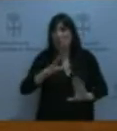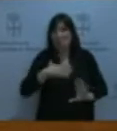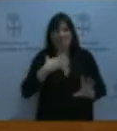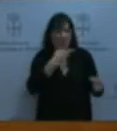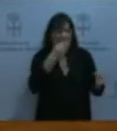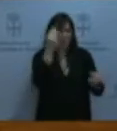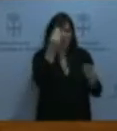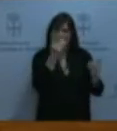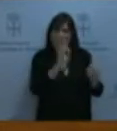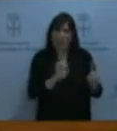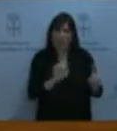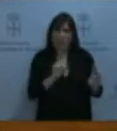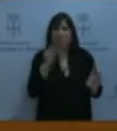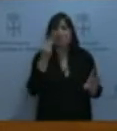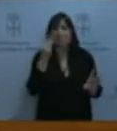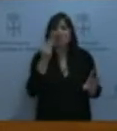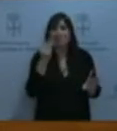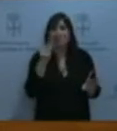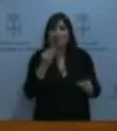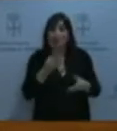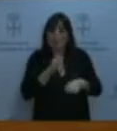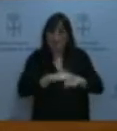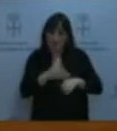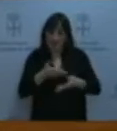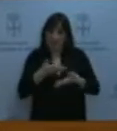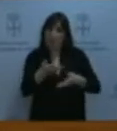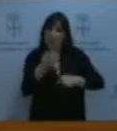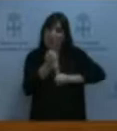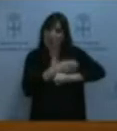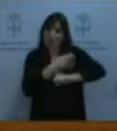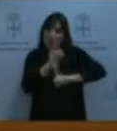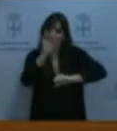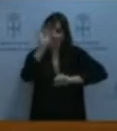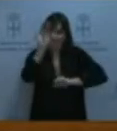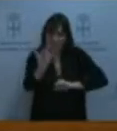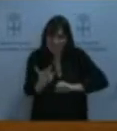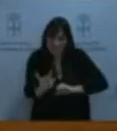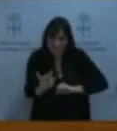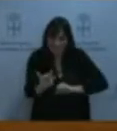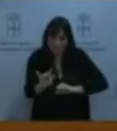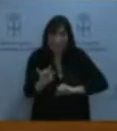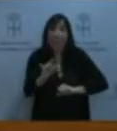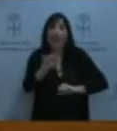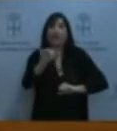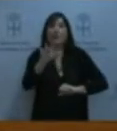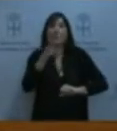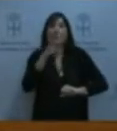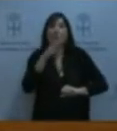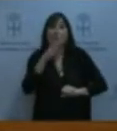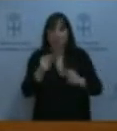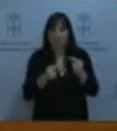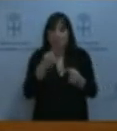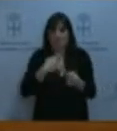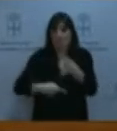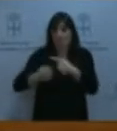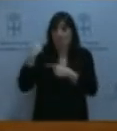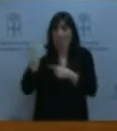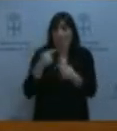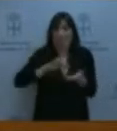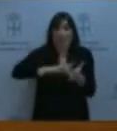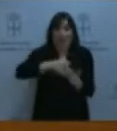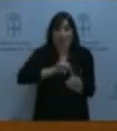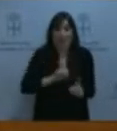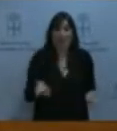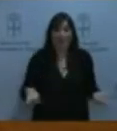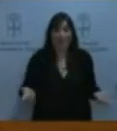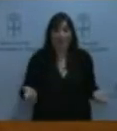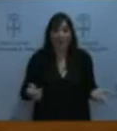ayuda. ¿Y por qué hay fondos? Porque no se gastaron los del presupuesto pasado. Porque las ayudas para las tarifas se